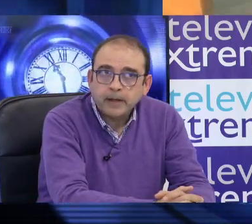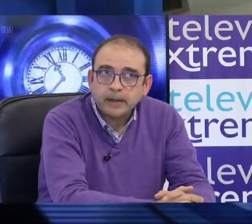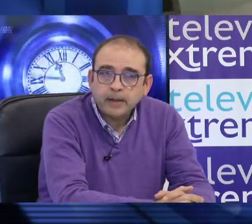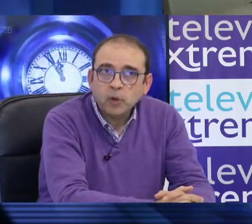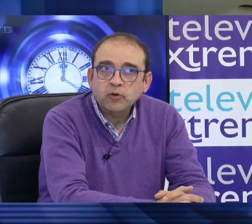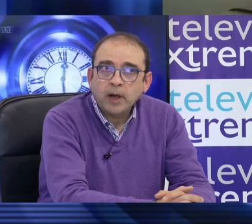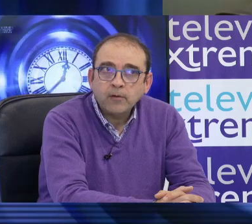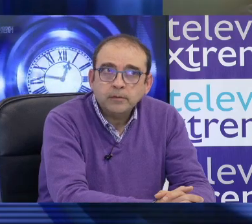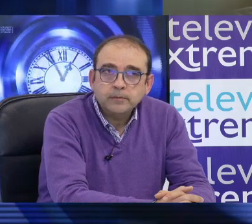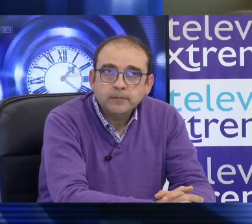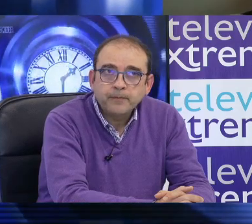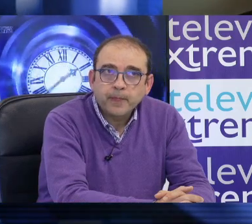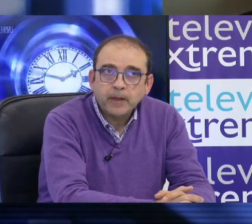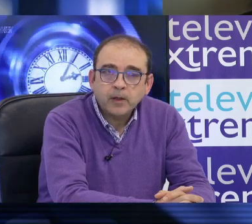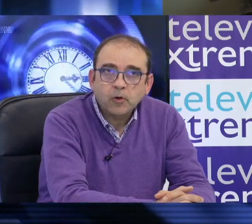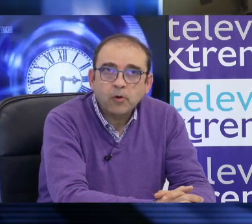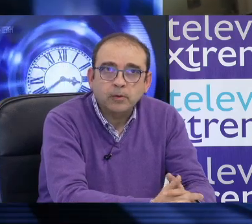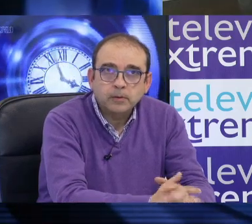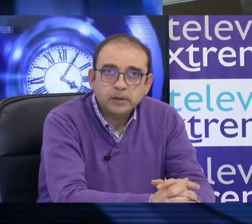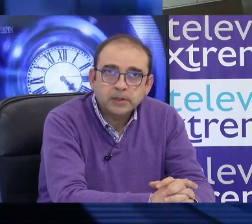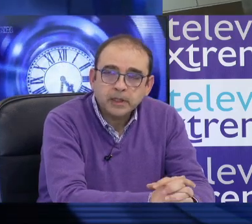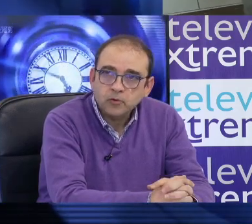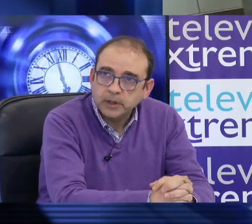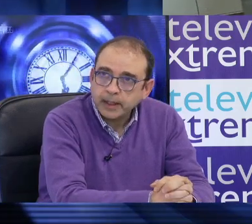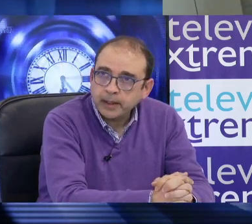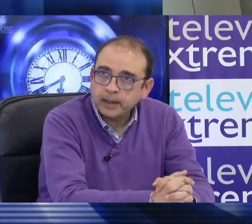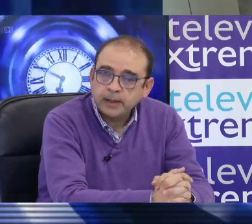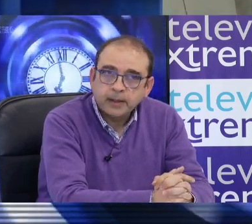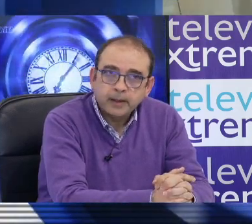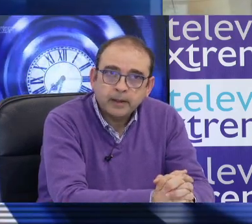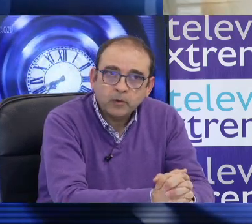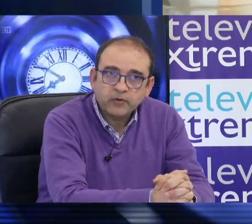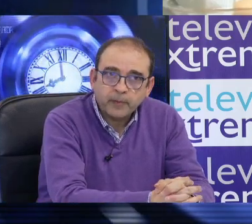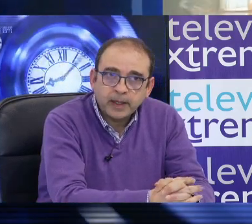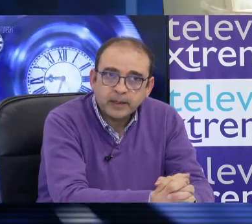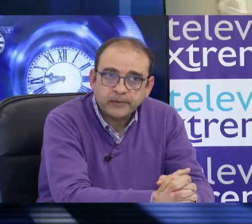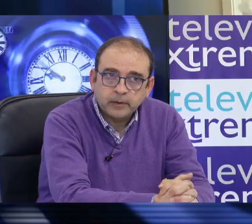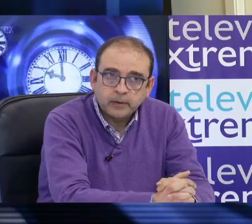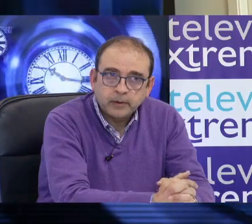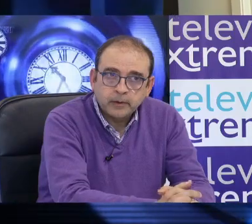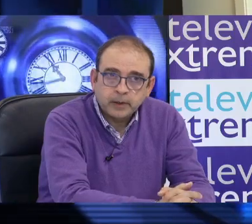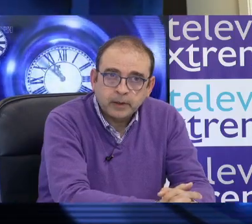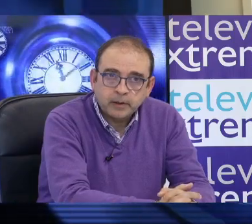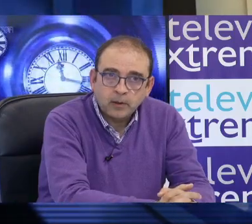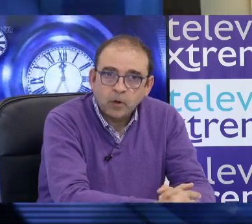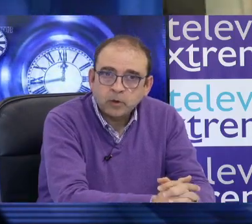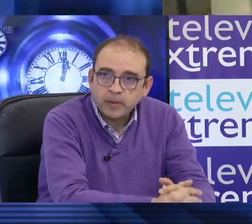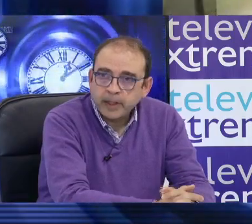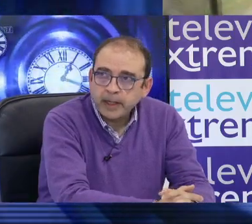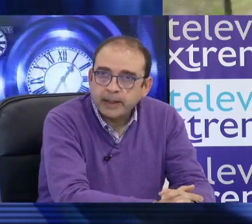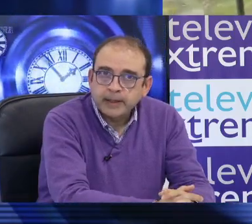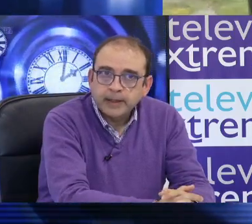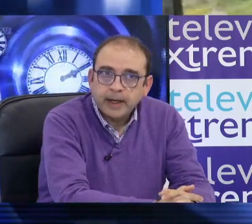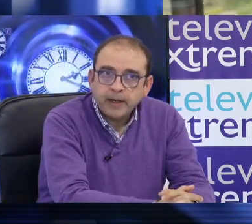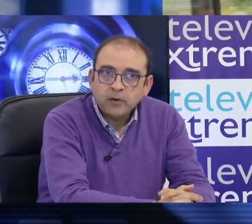A ver, y por otro lado, digo, jo, si resulta que nuestro país, de una u